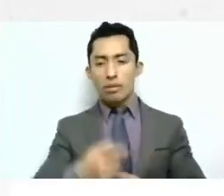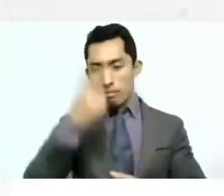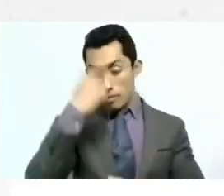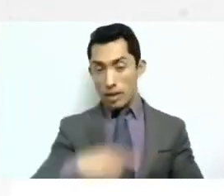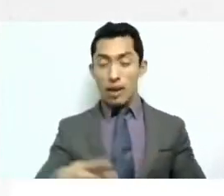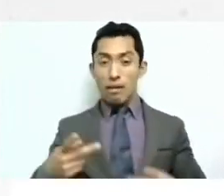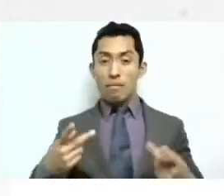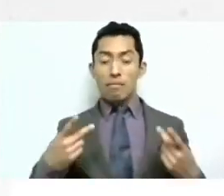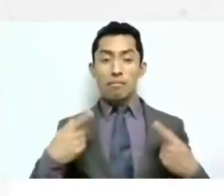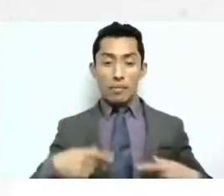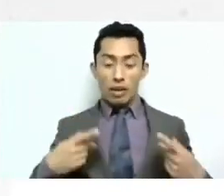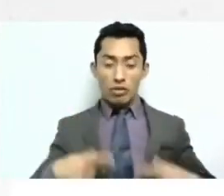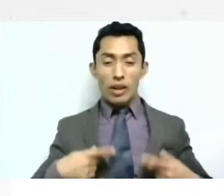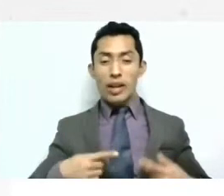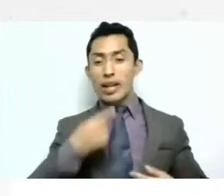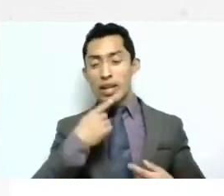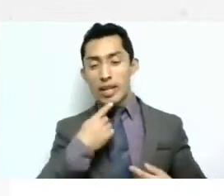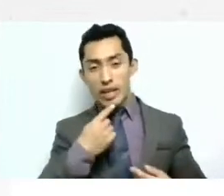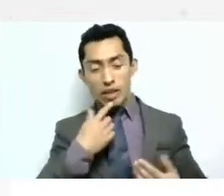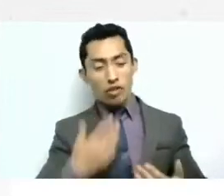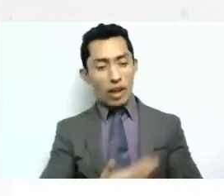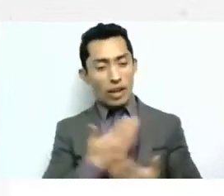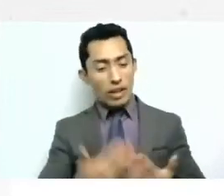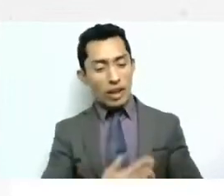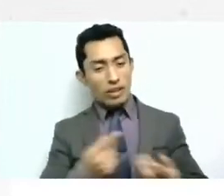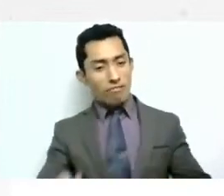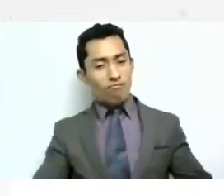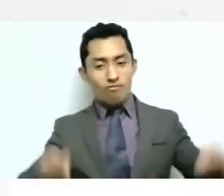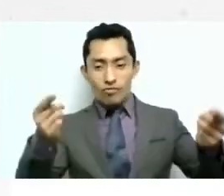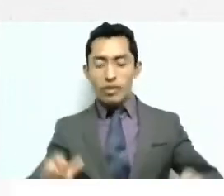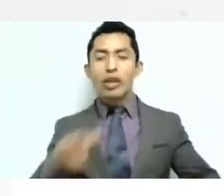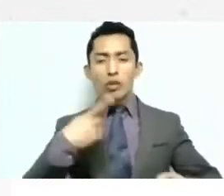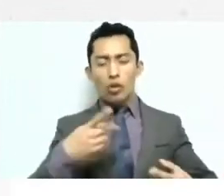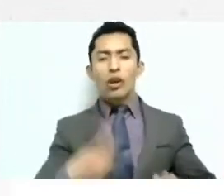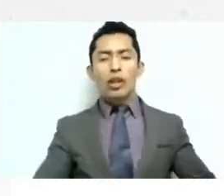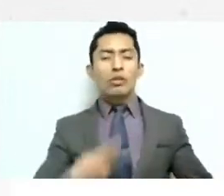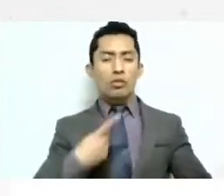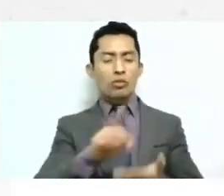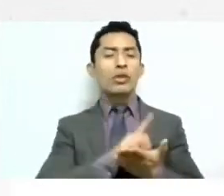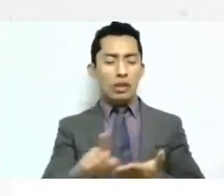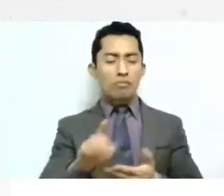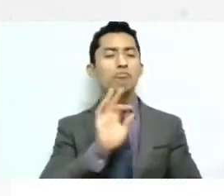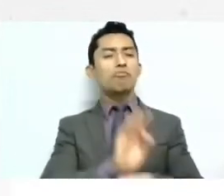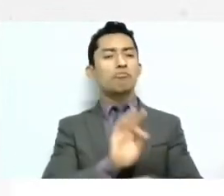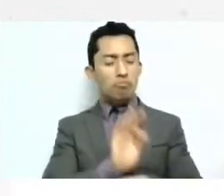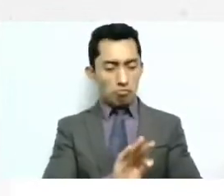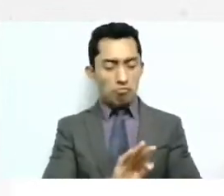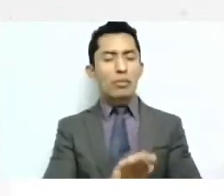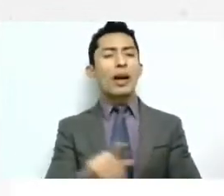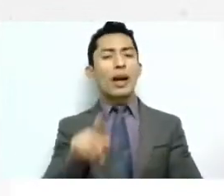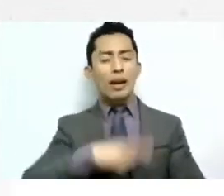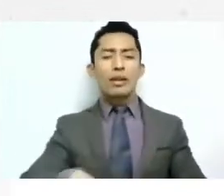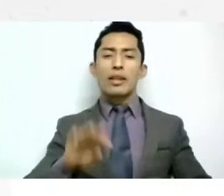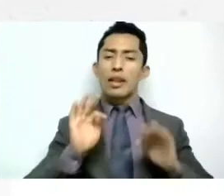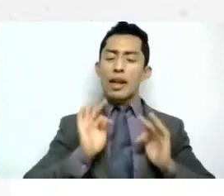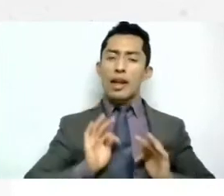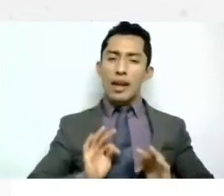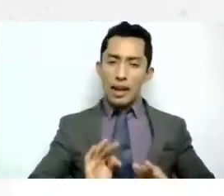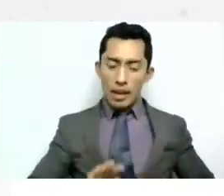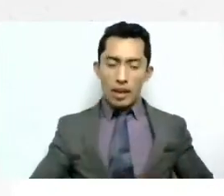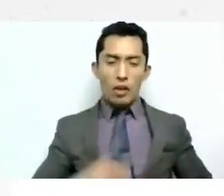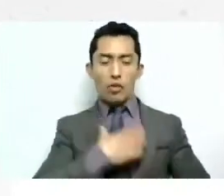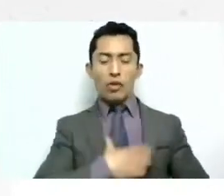generaciones disfruten de sus derechos que gocen de sus derechos pero como les decía es un